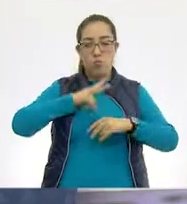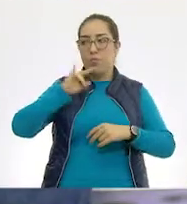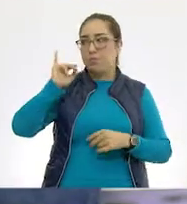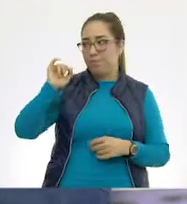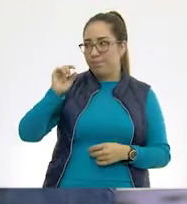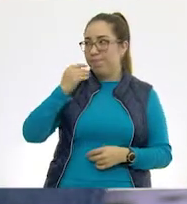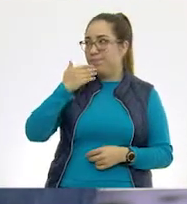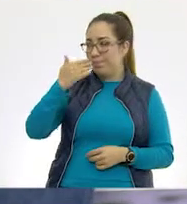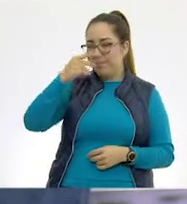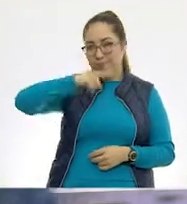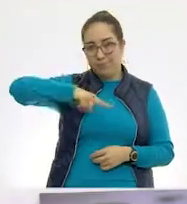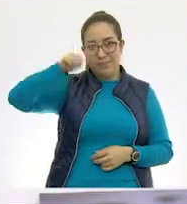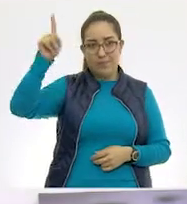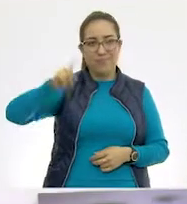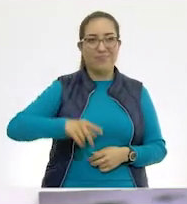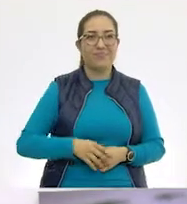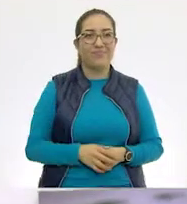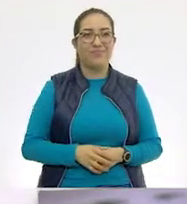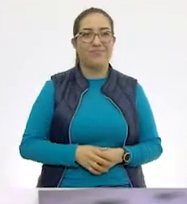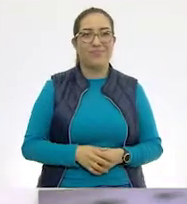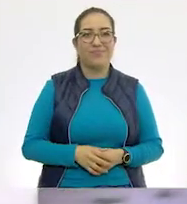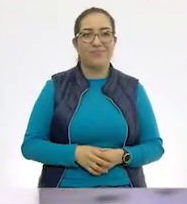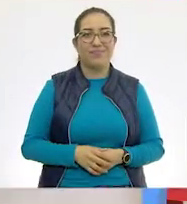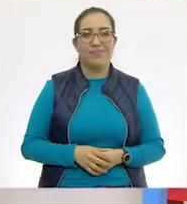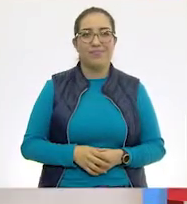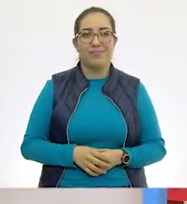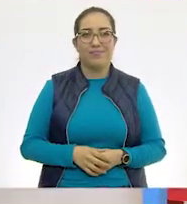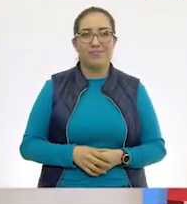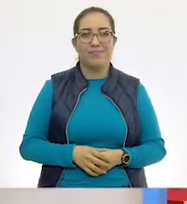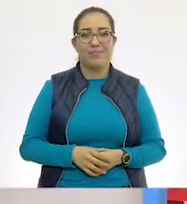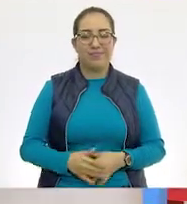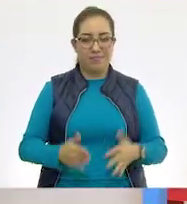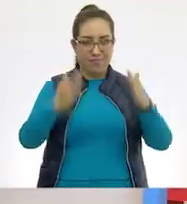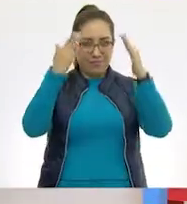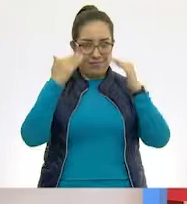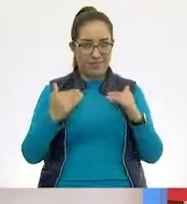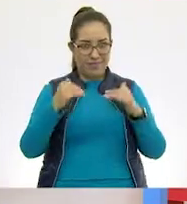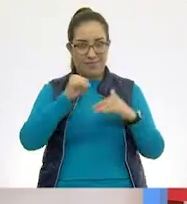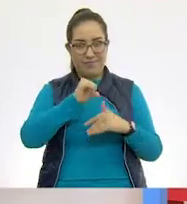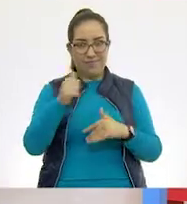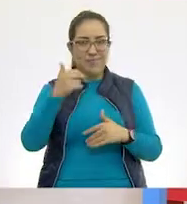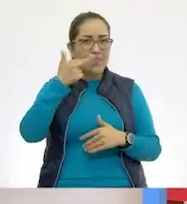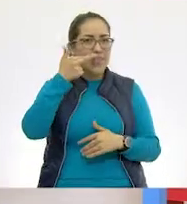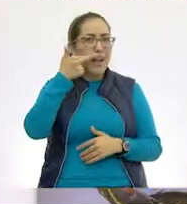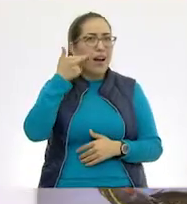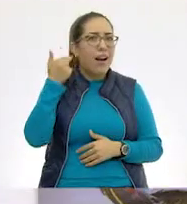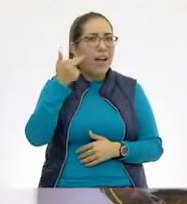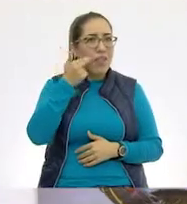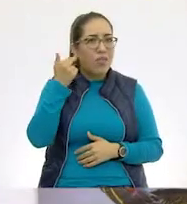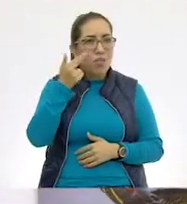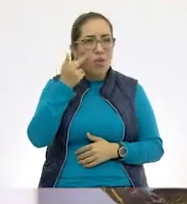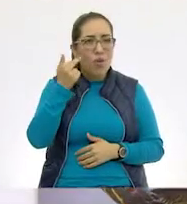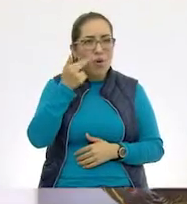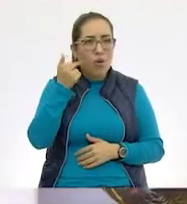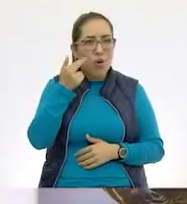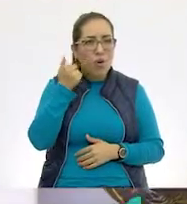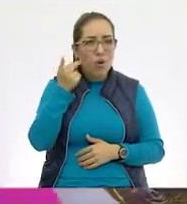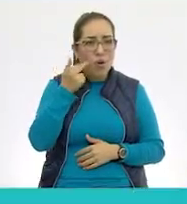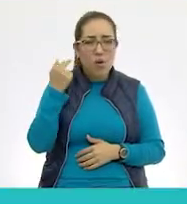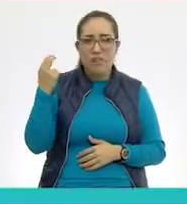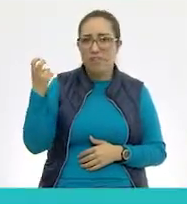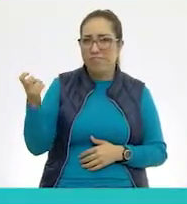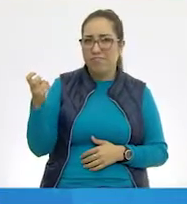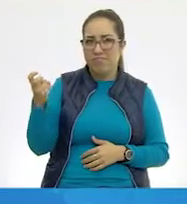Muy bien. Palomita. ¿Qué tal el ratón que está ahí abajo? Este ratoncito,